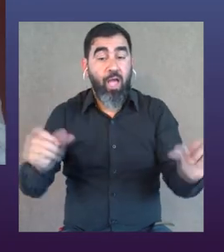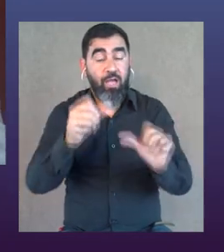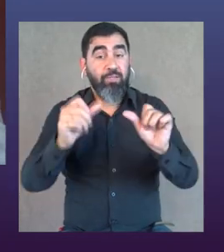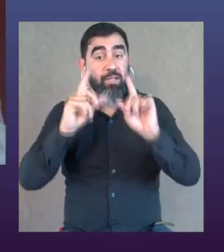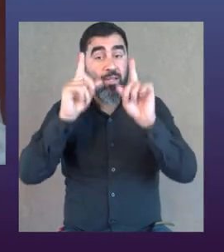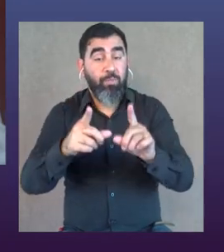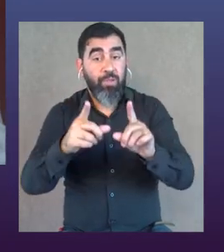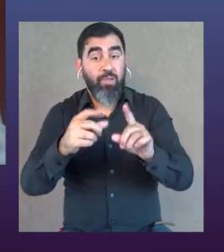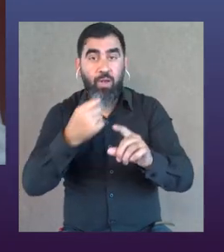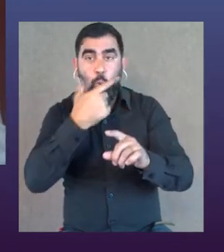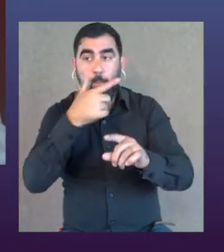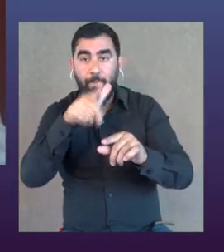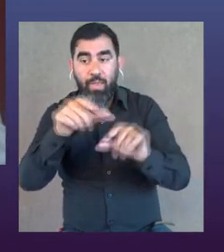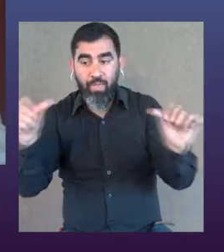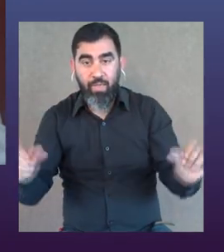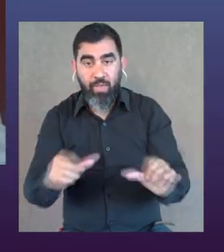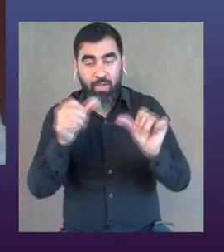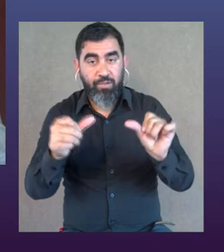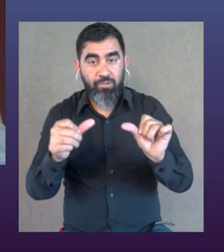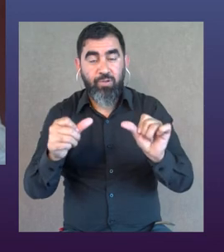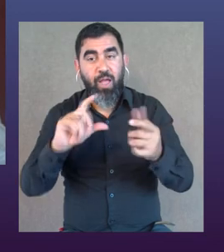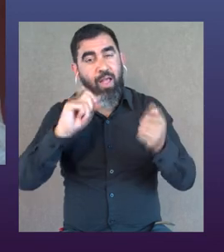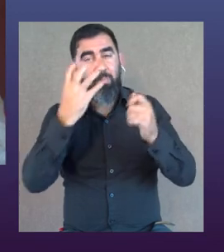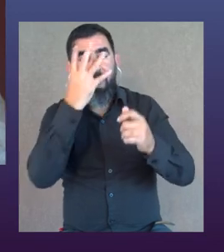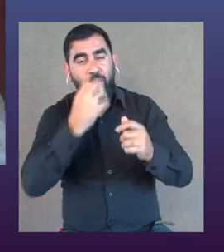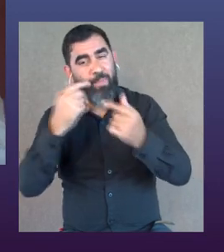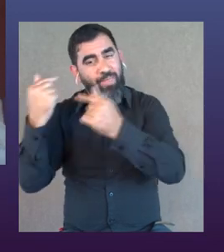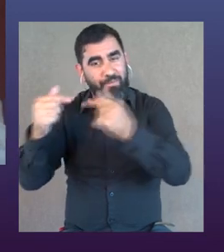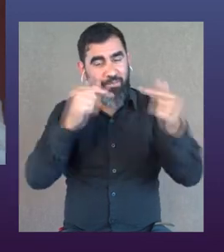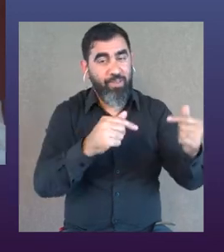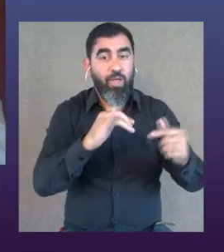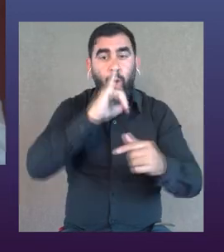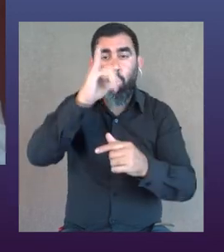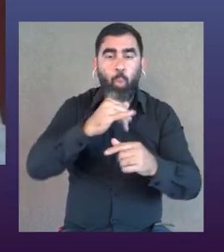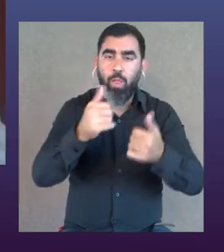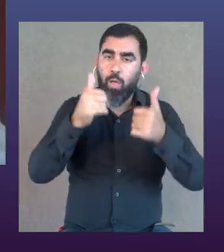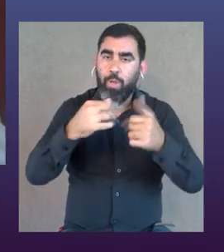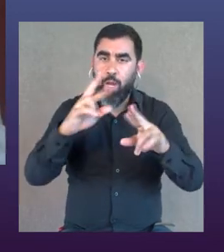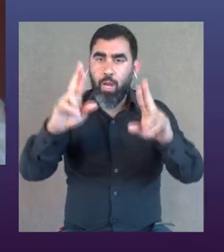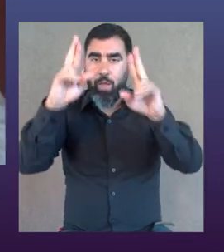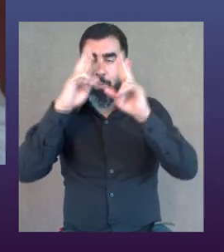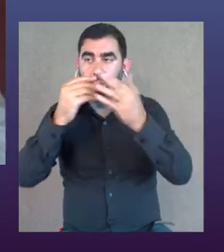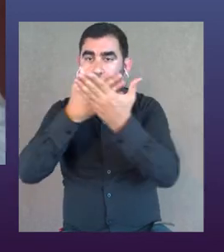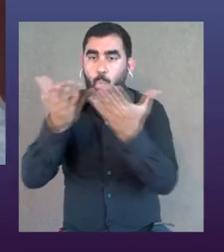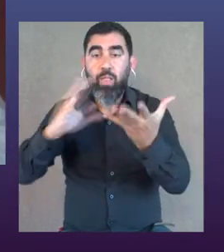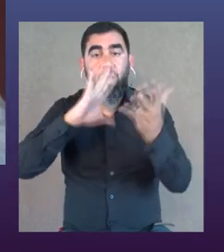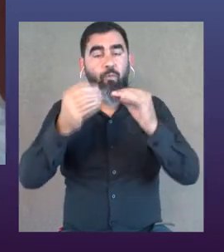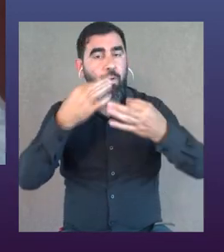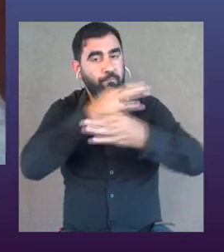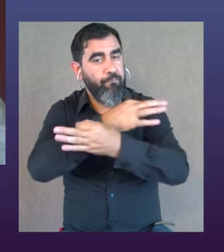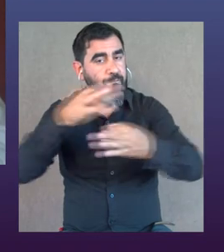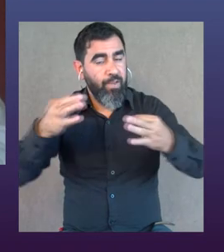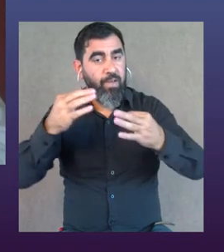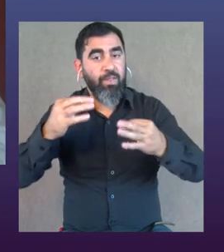decidiese a hacer una comedia, que al final también es un vehículo mucho más rápido, una comedia que un drama, tan bien contado y tan respetuoso y que